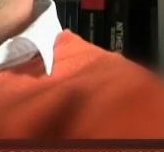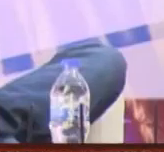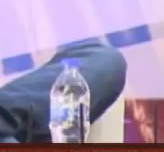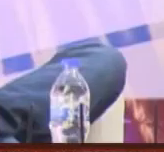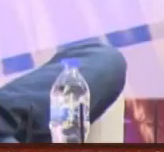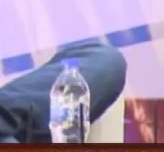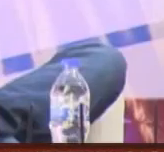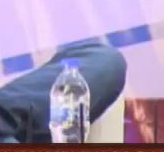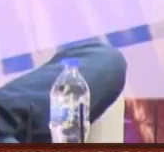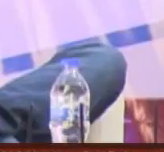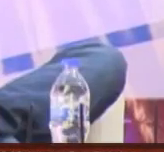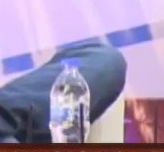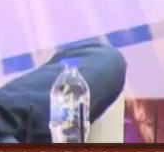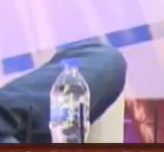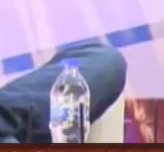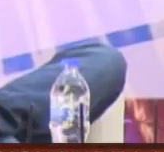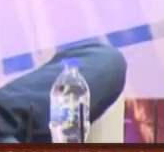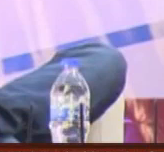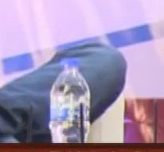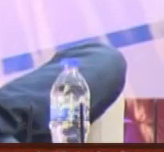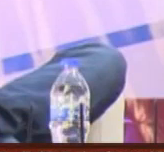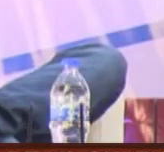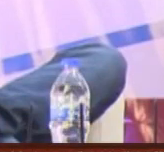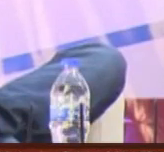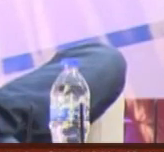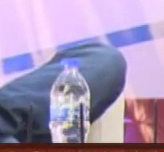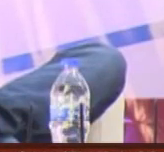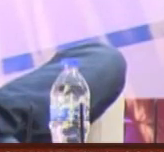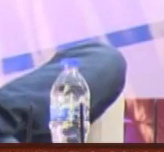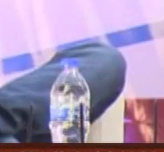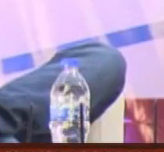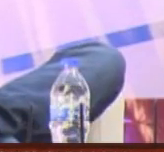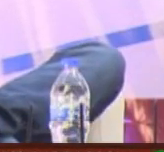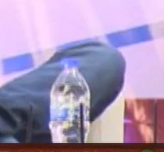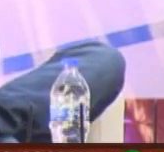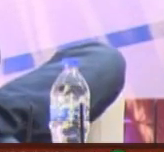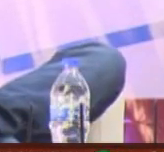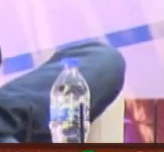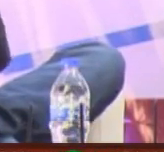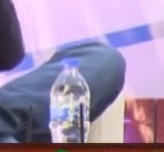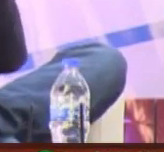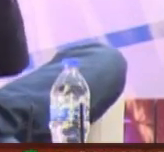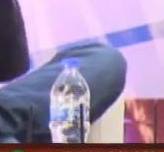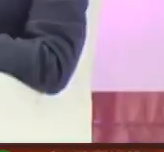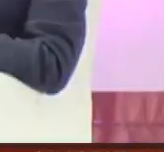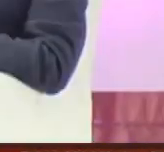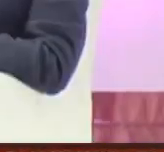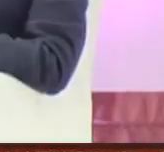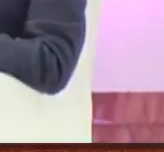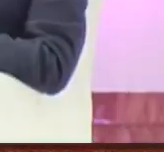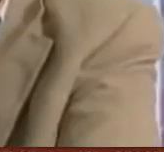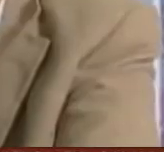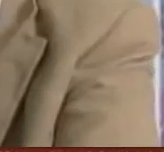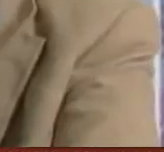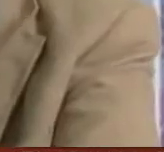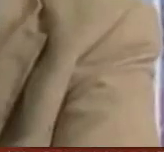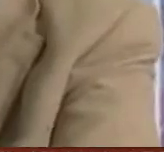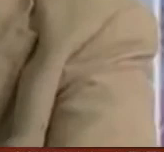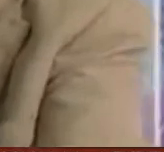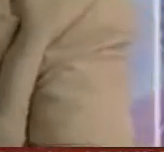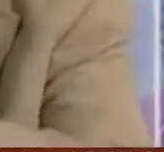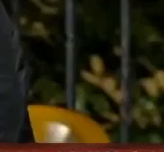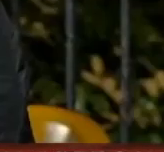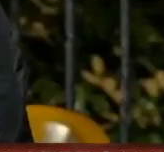del crack. En 1996 publicó el manifiesto del crack, junto con otros autores como Jorge Volpi, Eloy